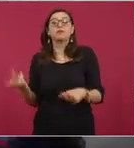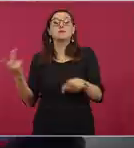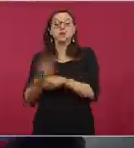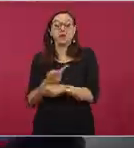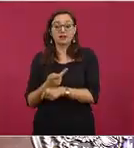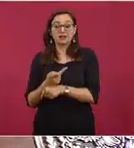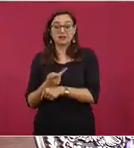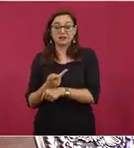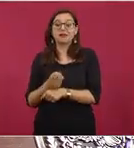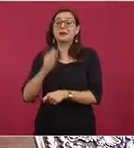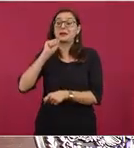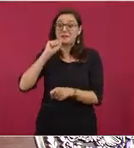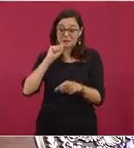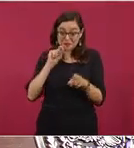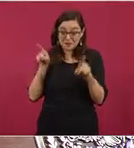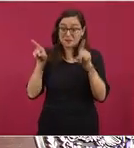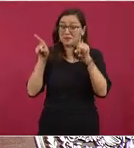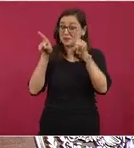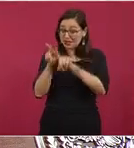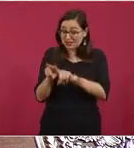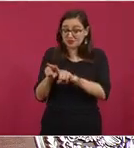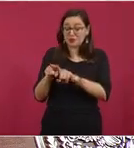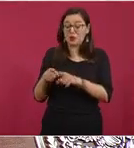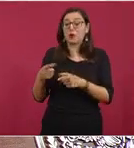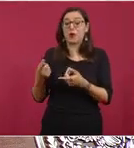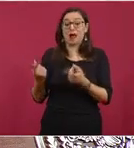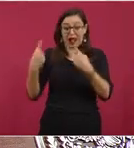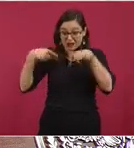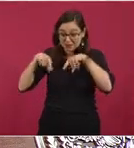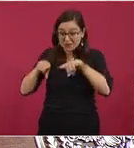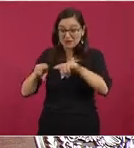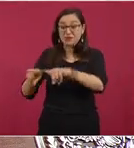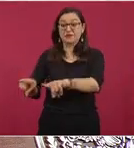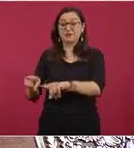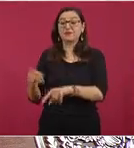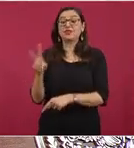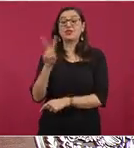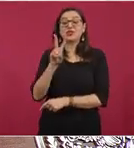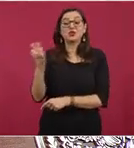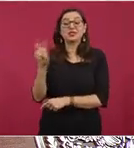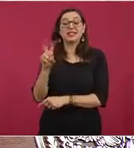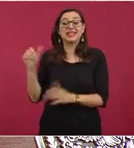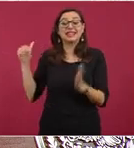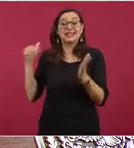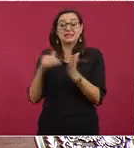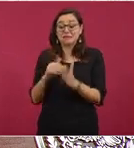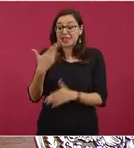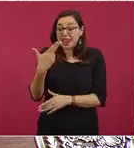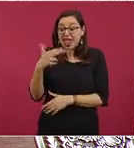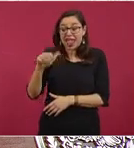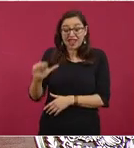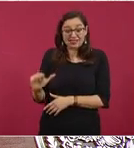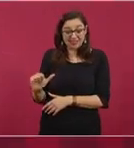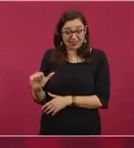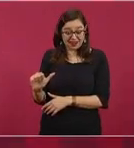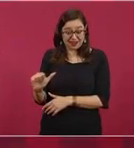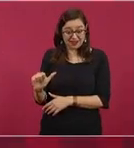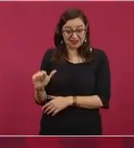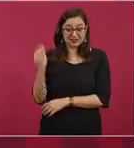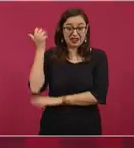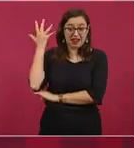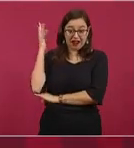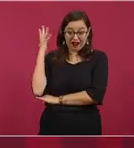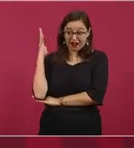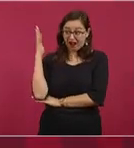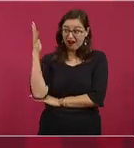toda la ruta del Tren Maya, 200 mil hectáreas de